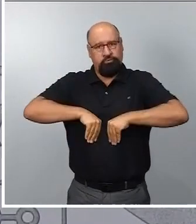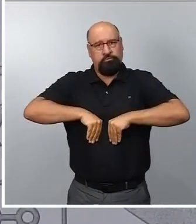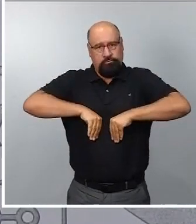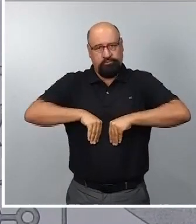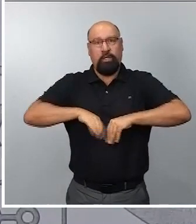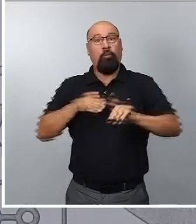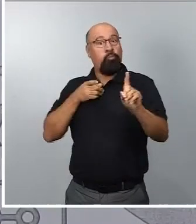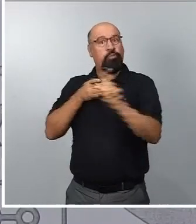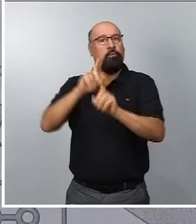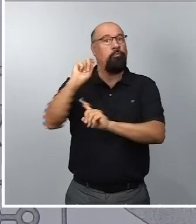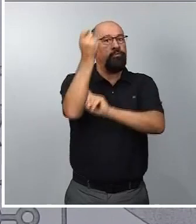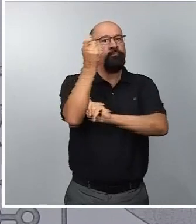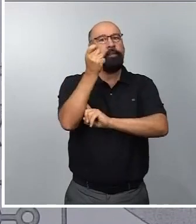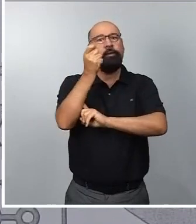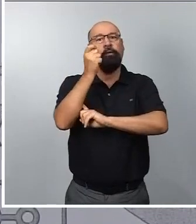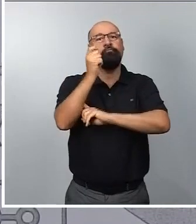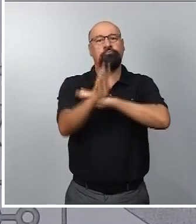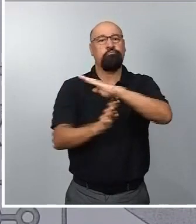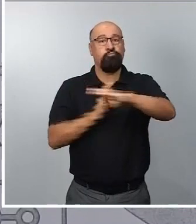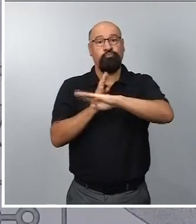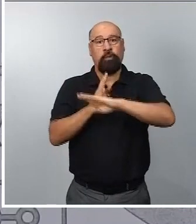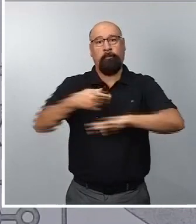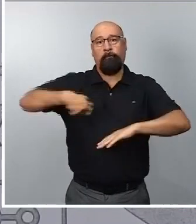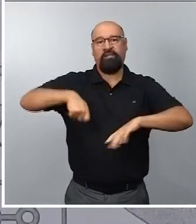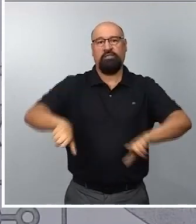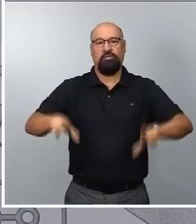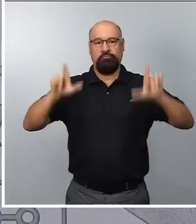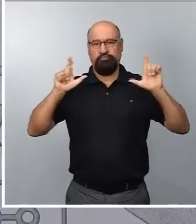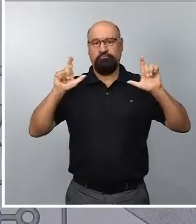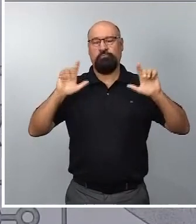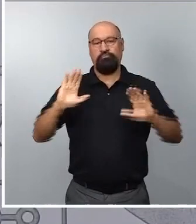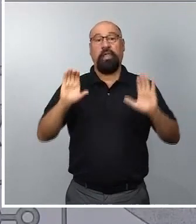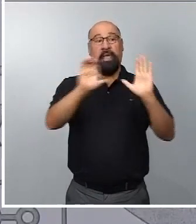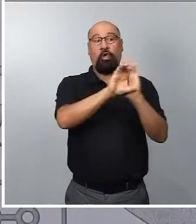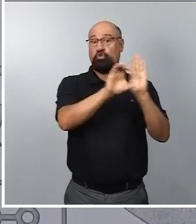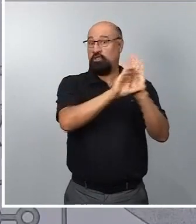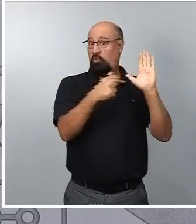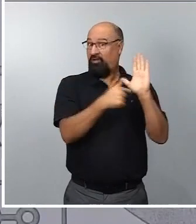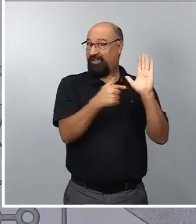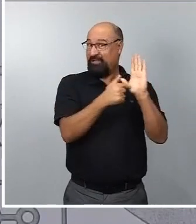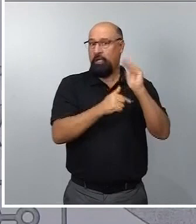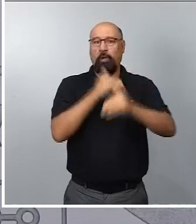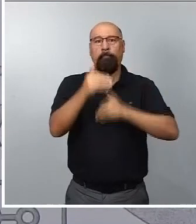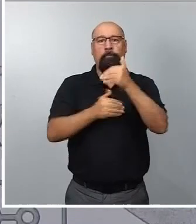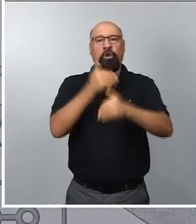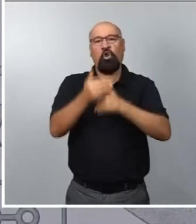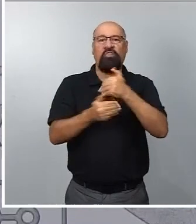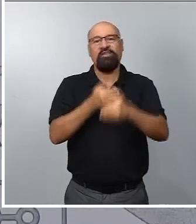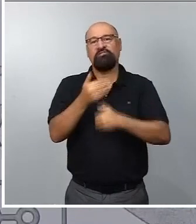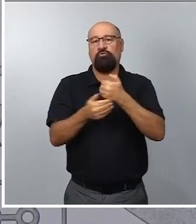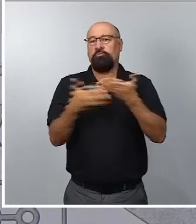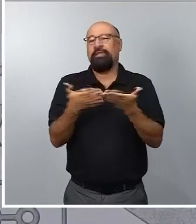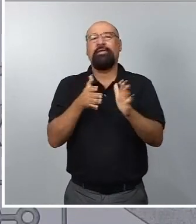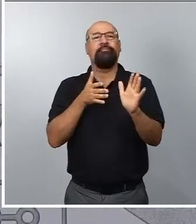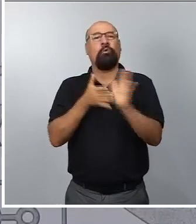la investidura. Tal como deja claro la Constitución, el proceso de investidura no es un trámite de exhibición,